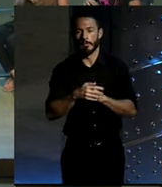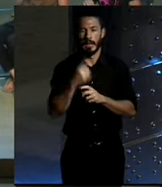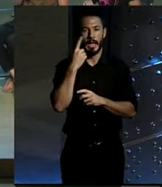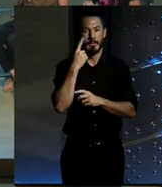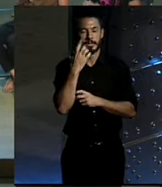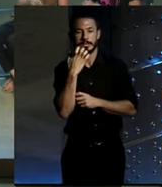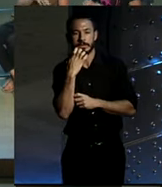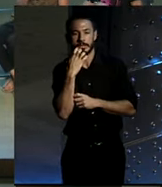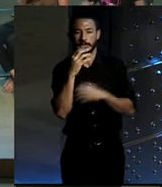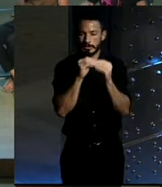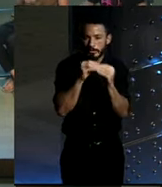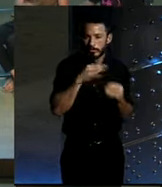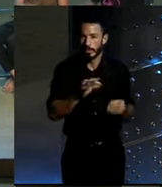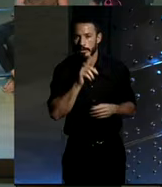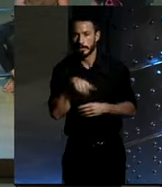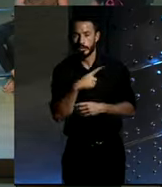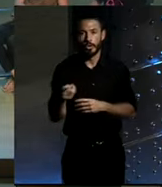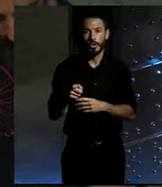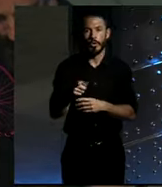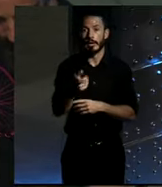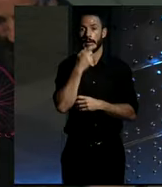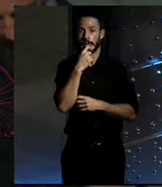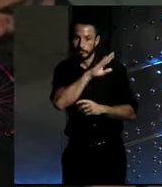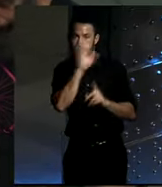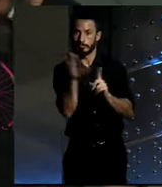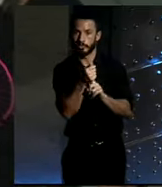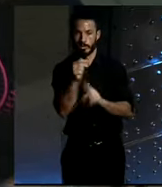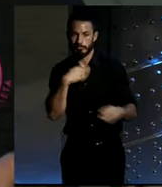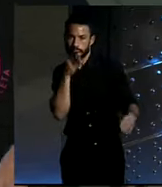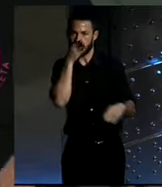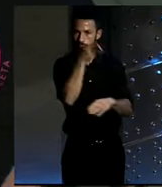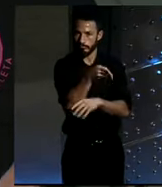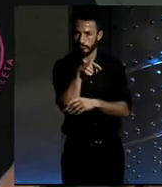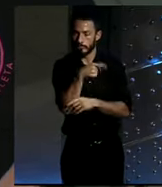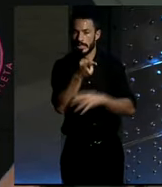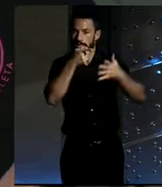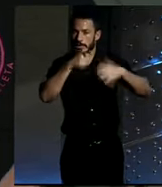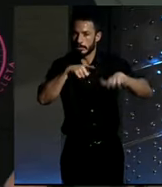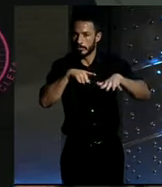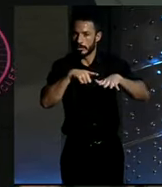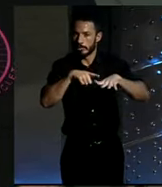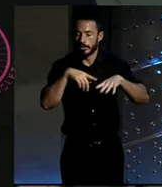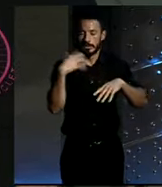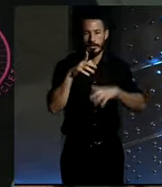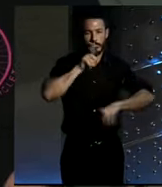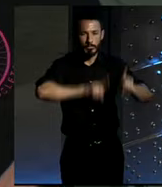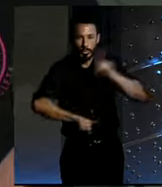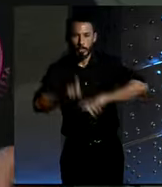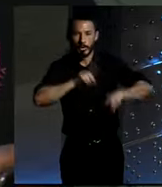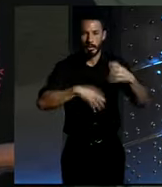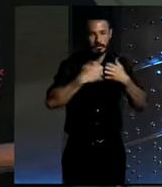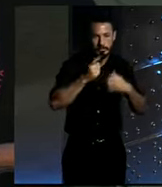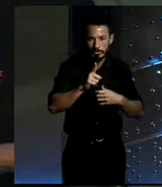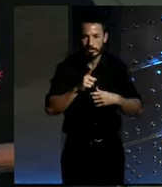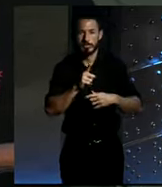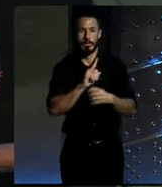construirlo. Lo encontramos en Inglaterra, nos fuimos para allá y fueron como seis meses de pesadillas. No funcionaba, estaba roto,